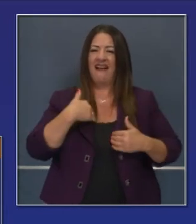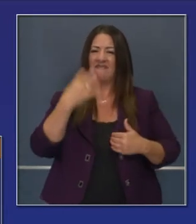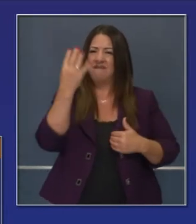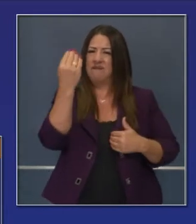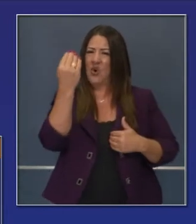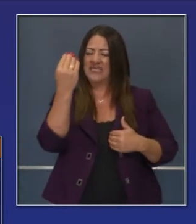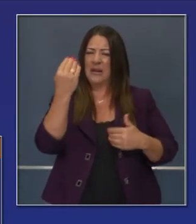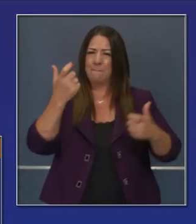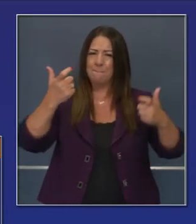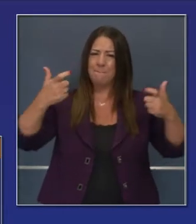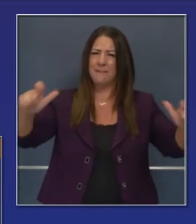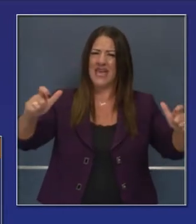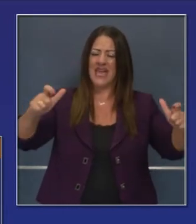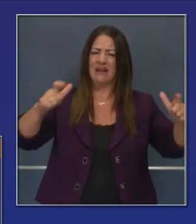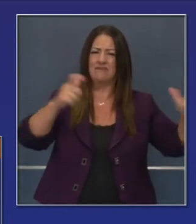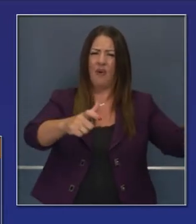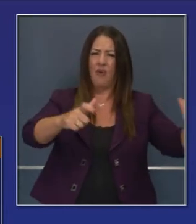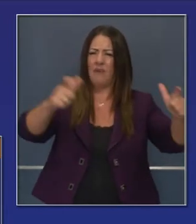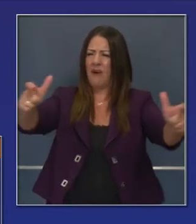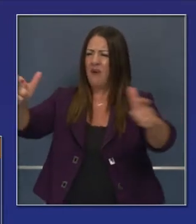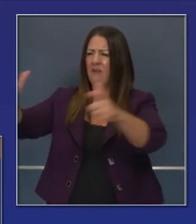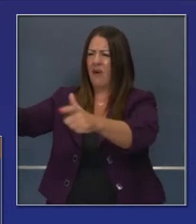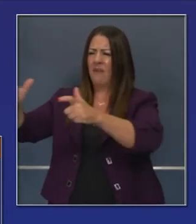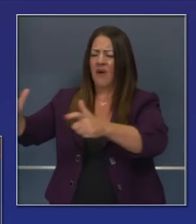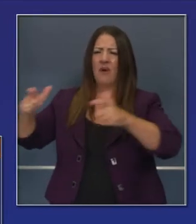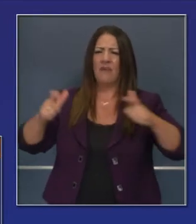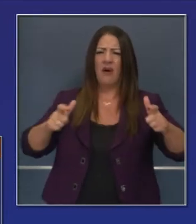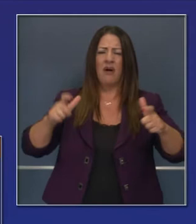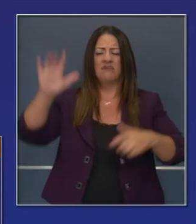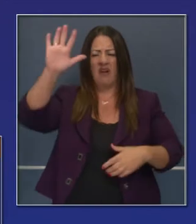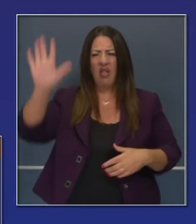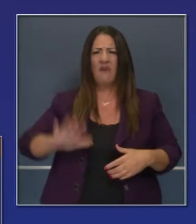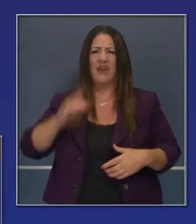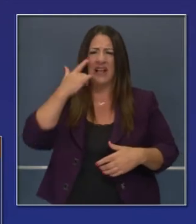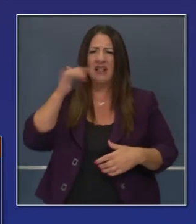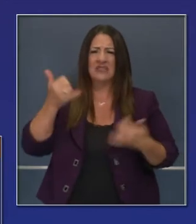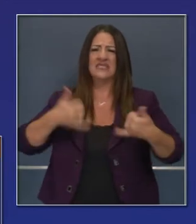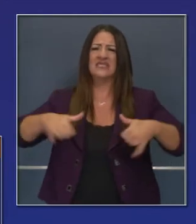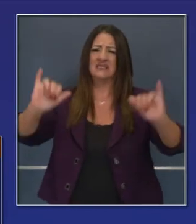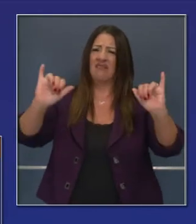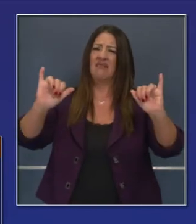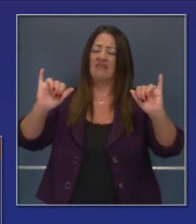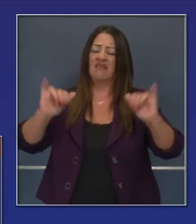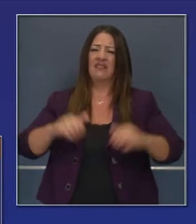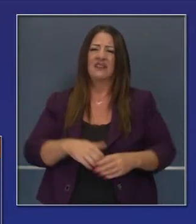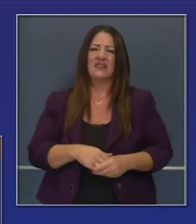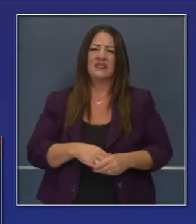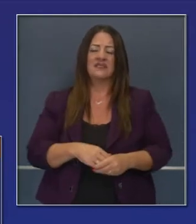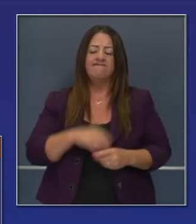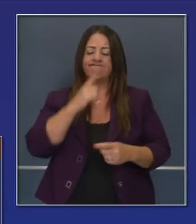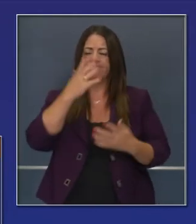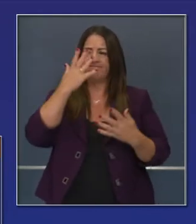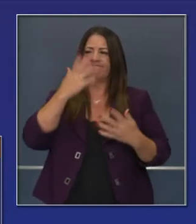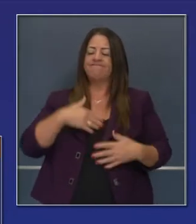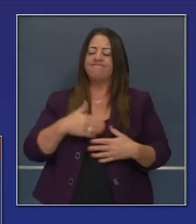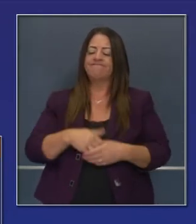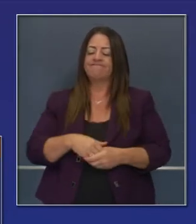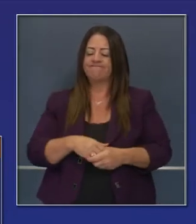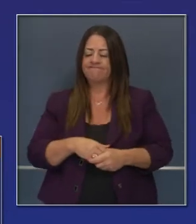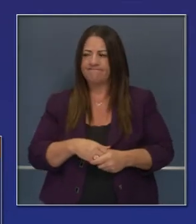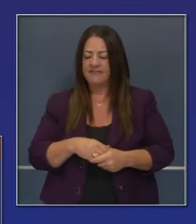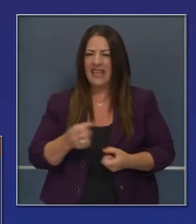Y tenemos más de 5 mil bomberos en el frente de batalla a lo ancho del estado de California.